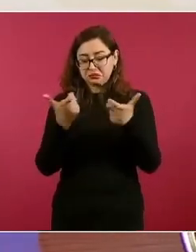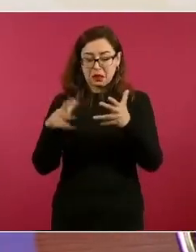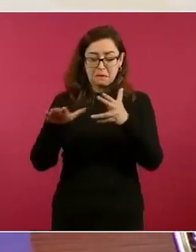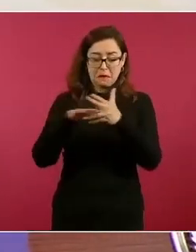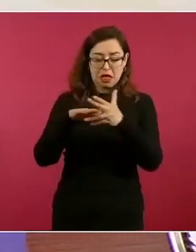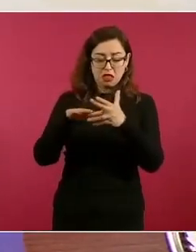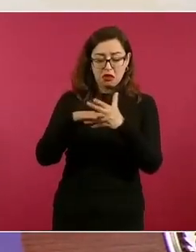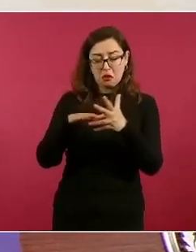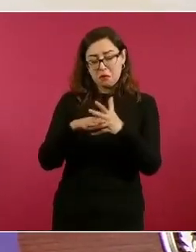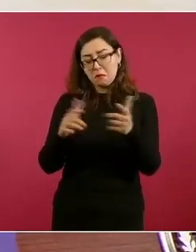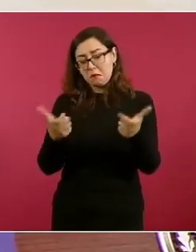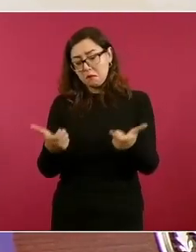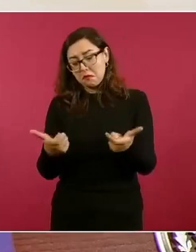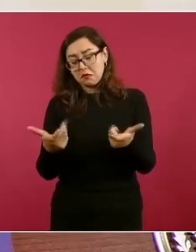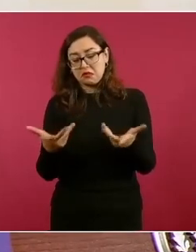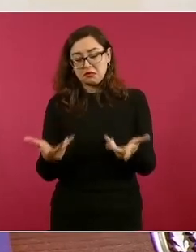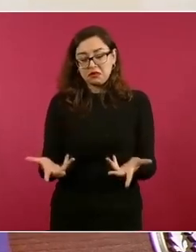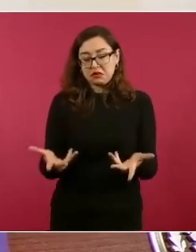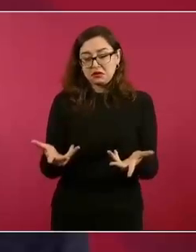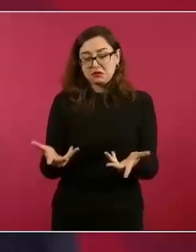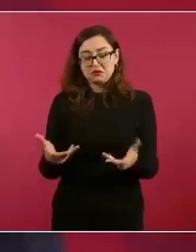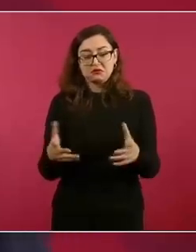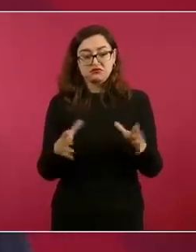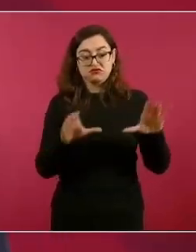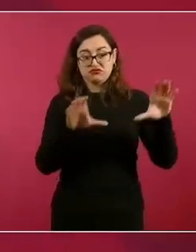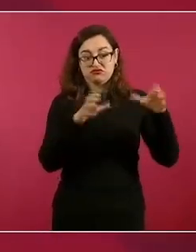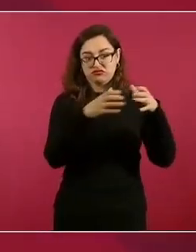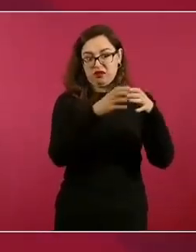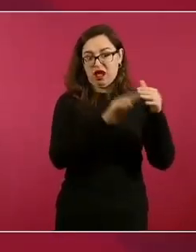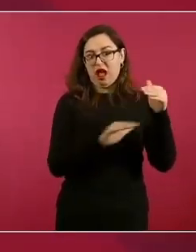oligarcas.